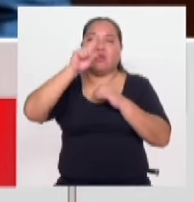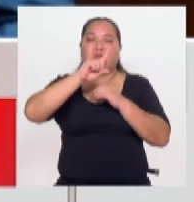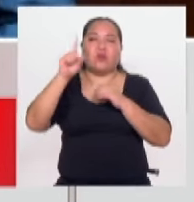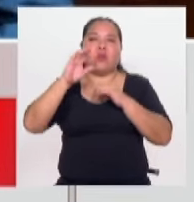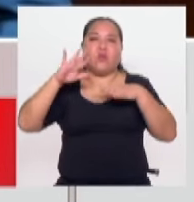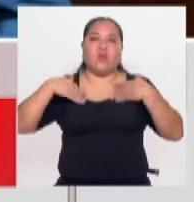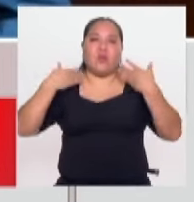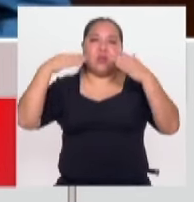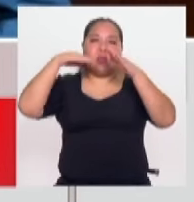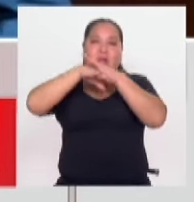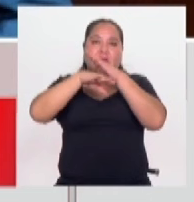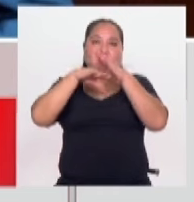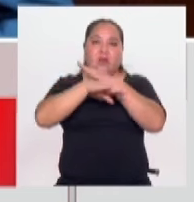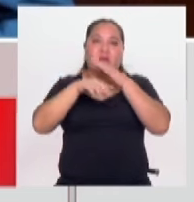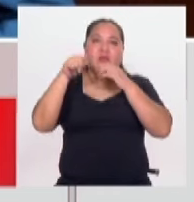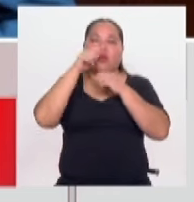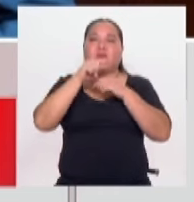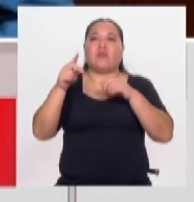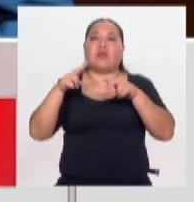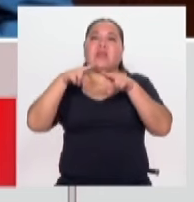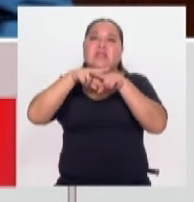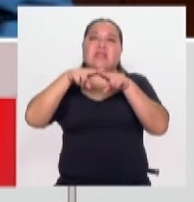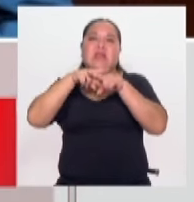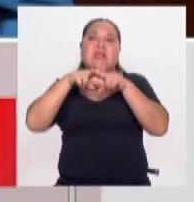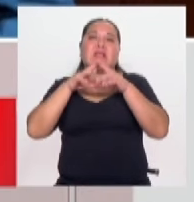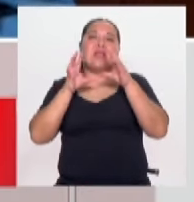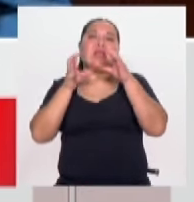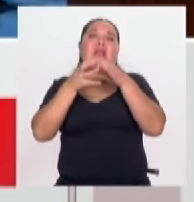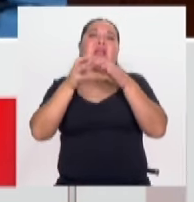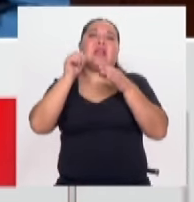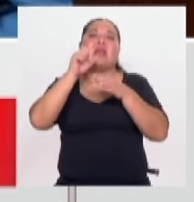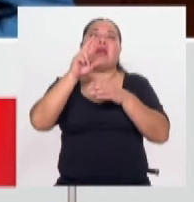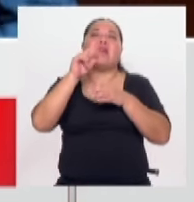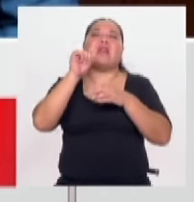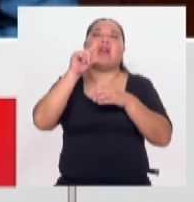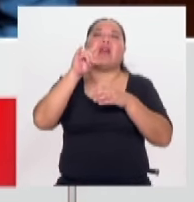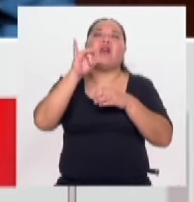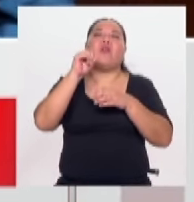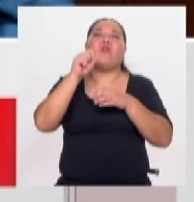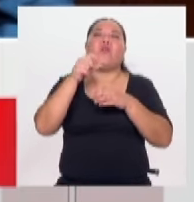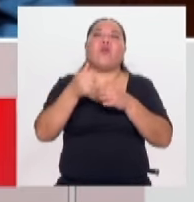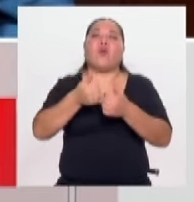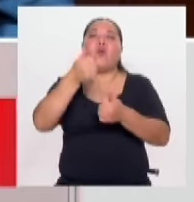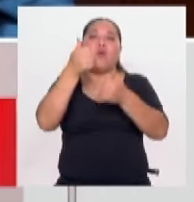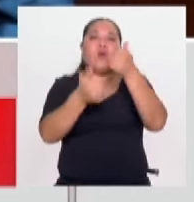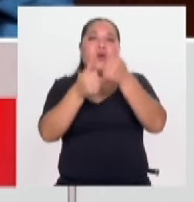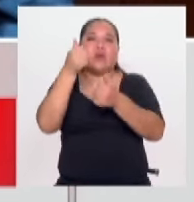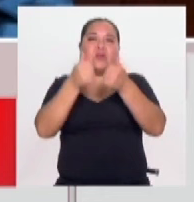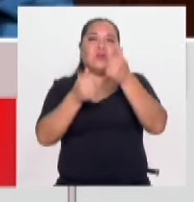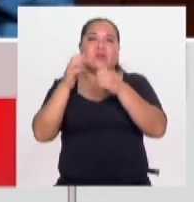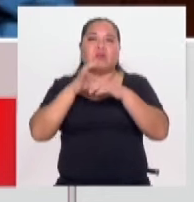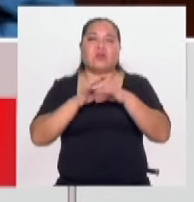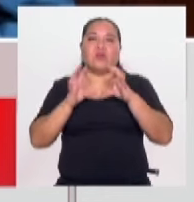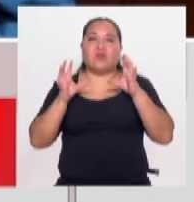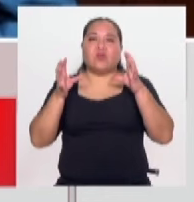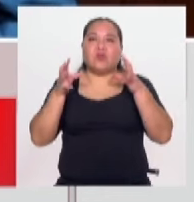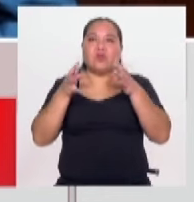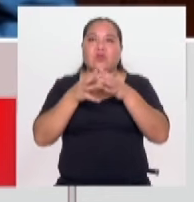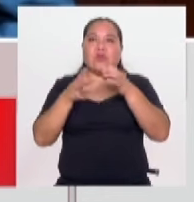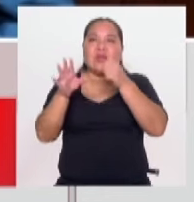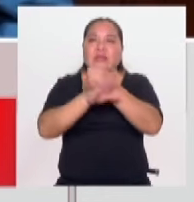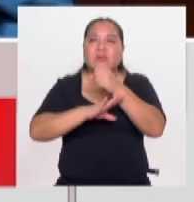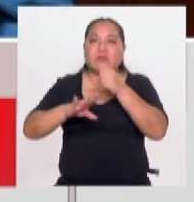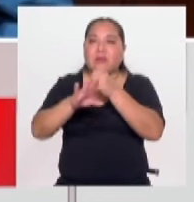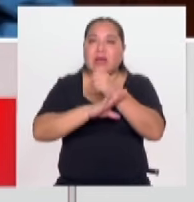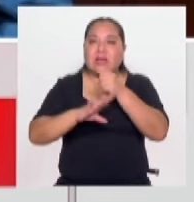sabemos que está el tren de Aragua, las otras facciones. Entonces, ¿cuáles son esos pilares con los que contamos como